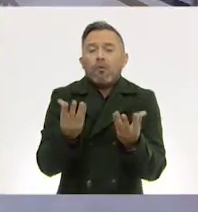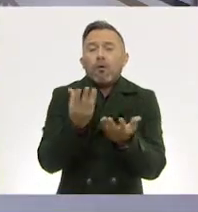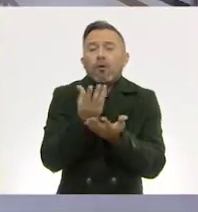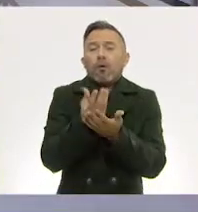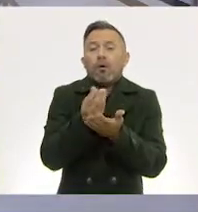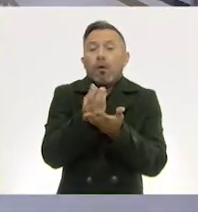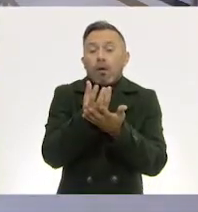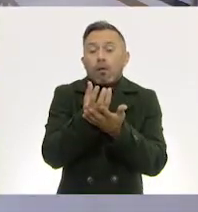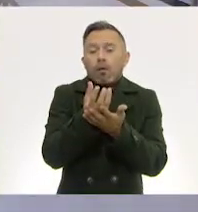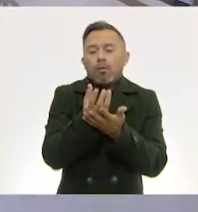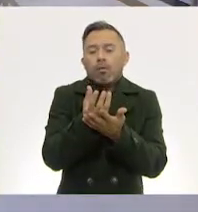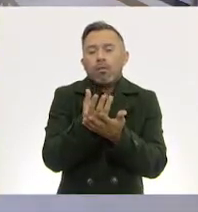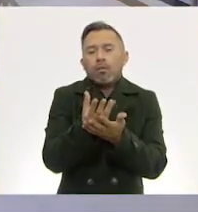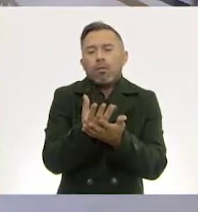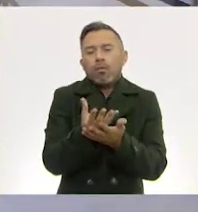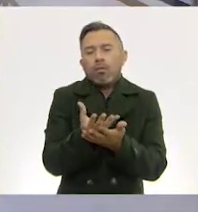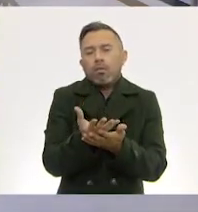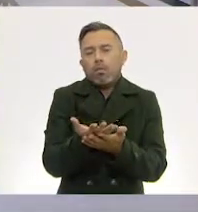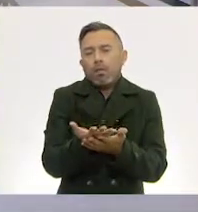desfallecida.